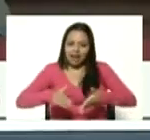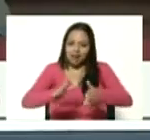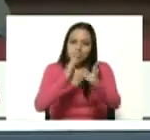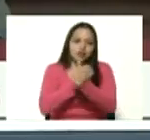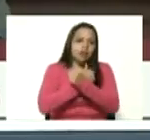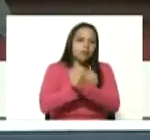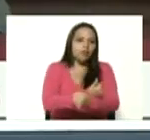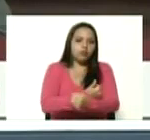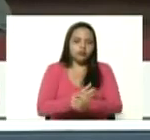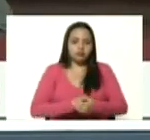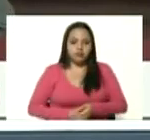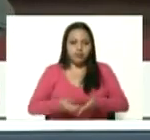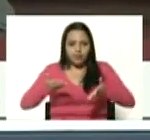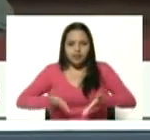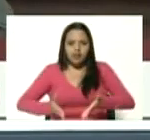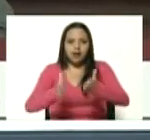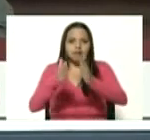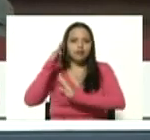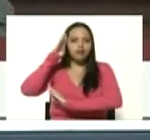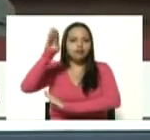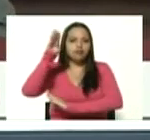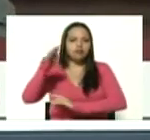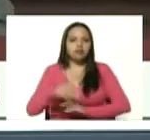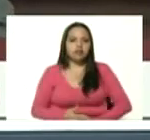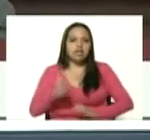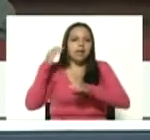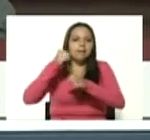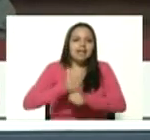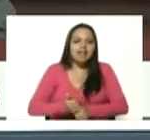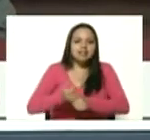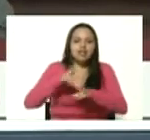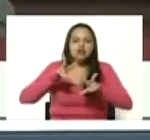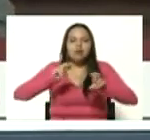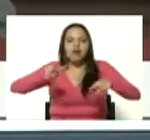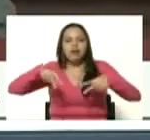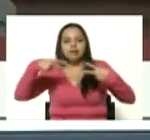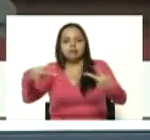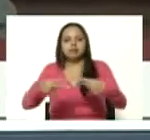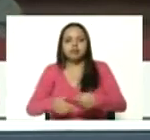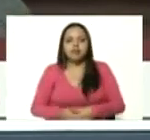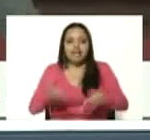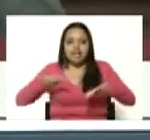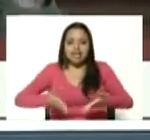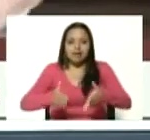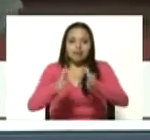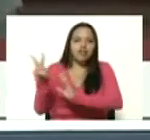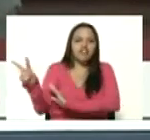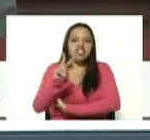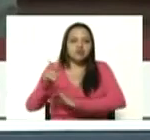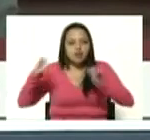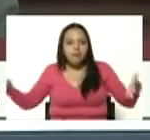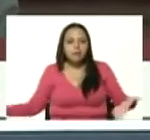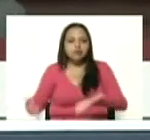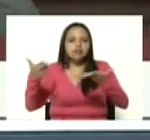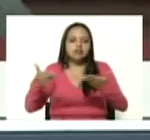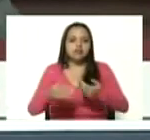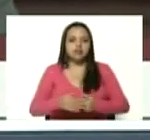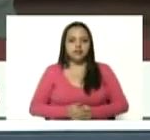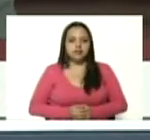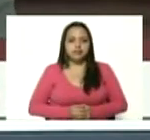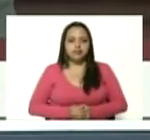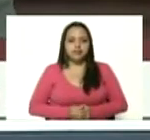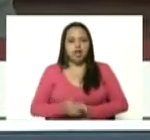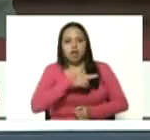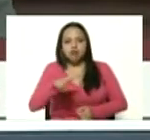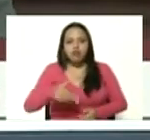el camino del futuro de la esperanza renovada el camino de la Venezuela la potencia es